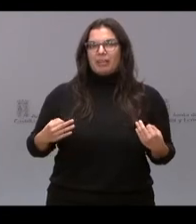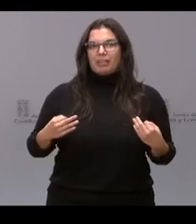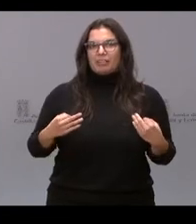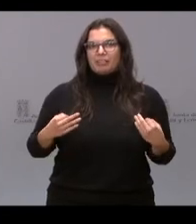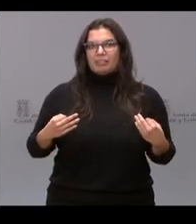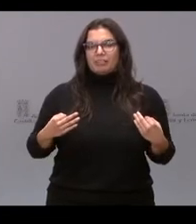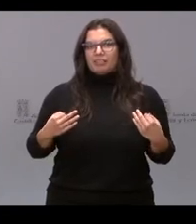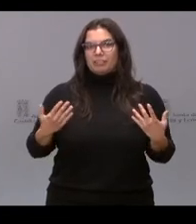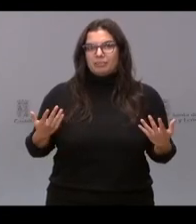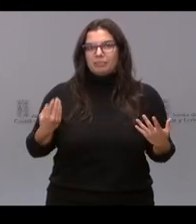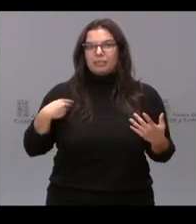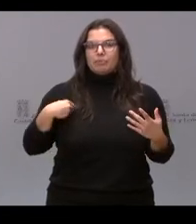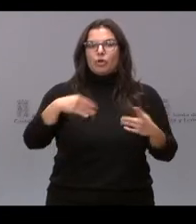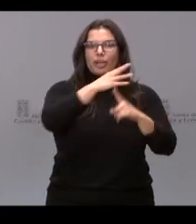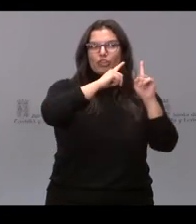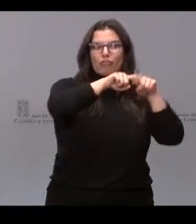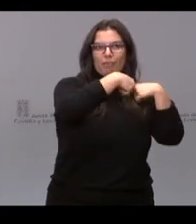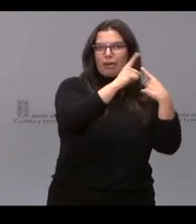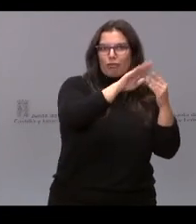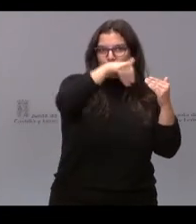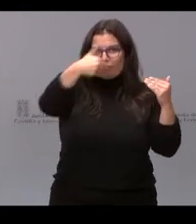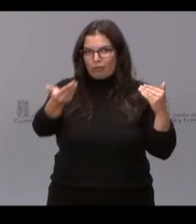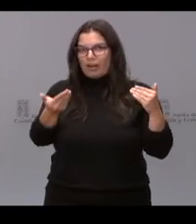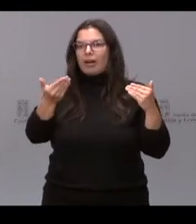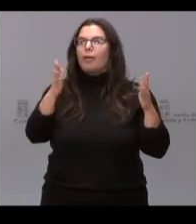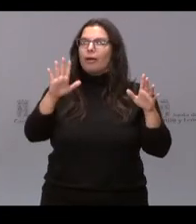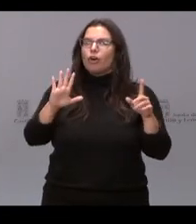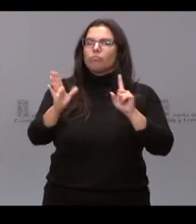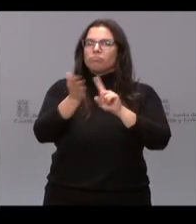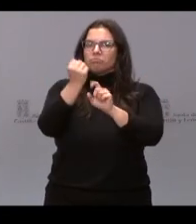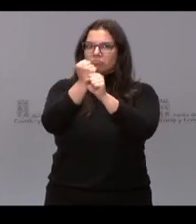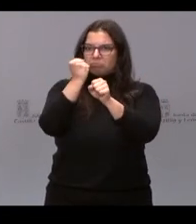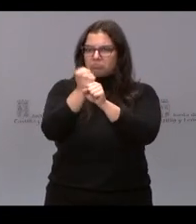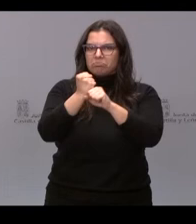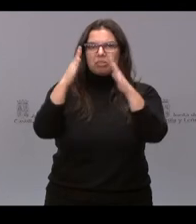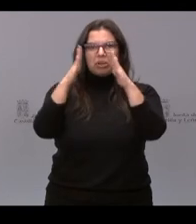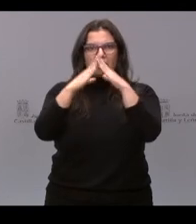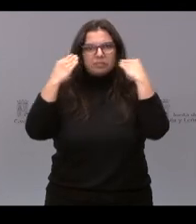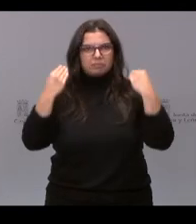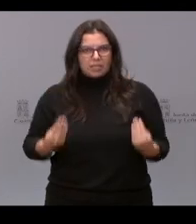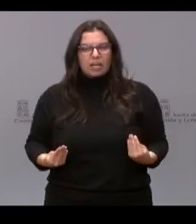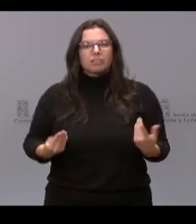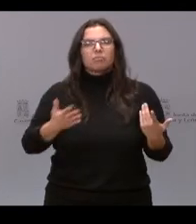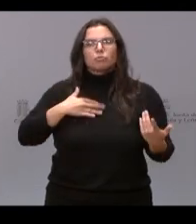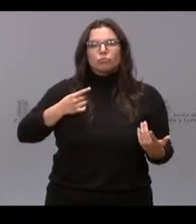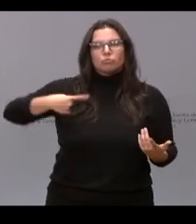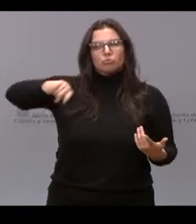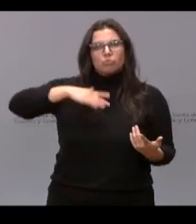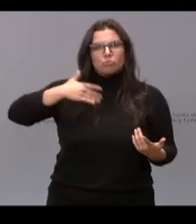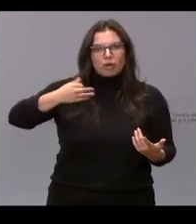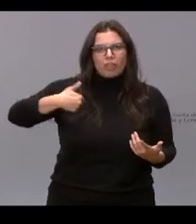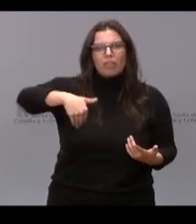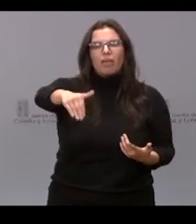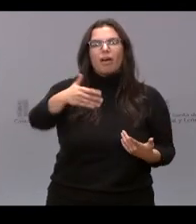vuestro entorno familiar, pero con un empleo, con una vivienda, que tengáis a